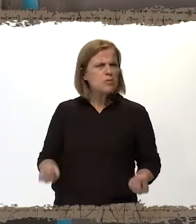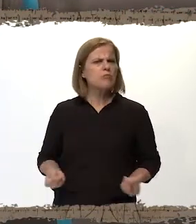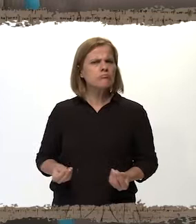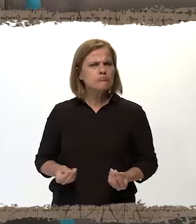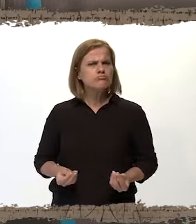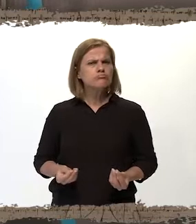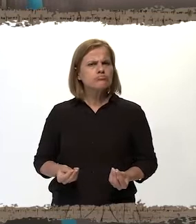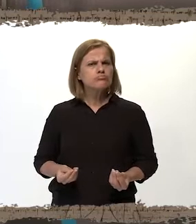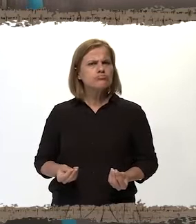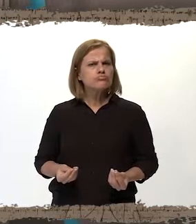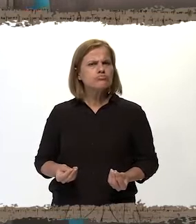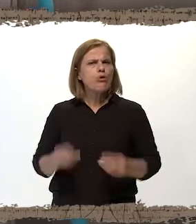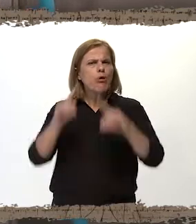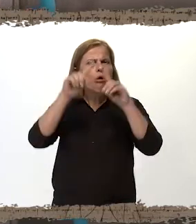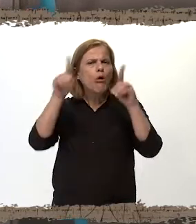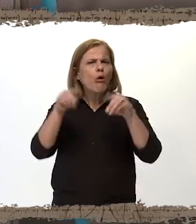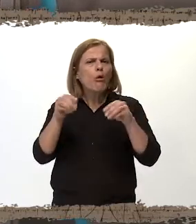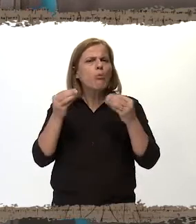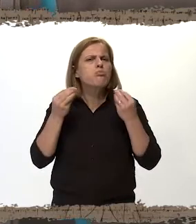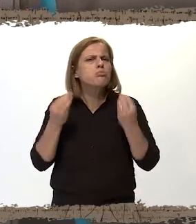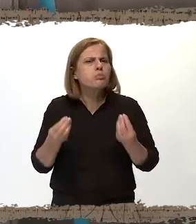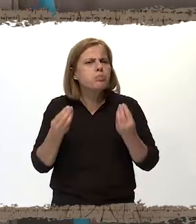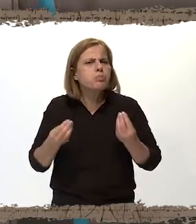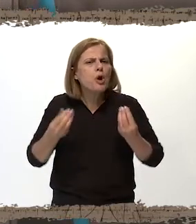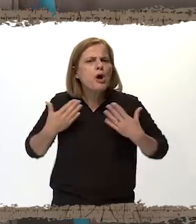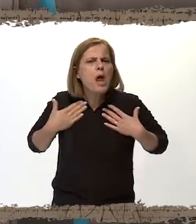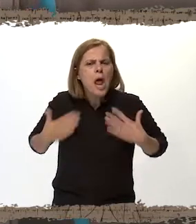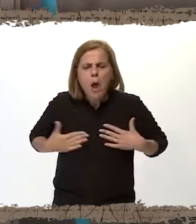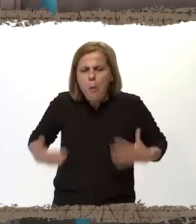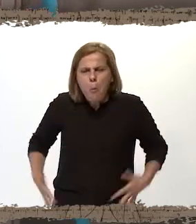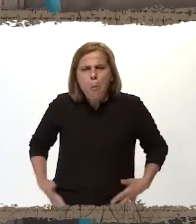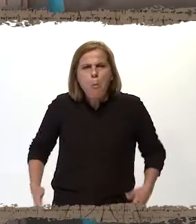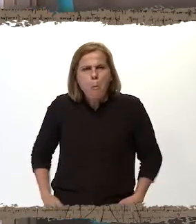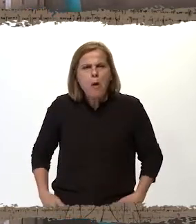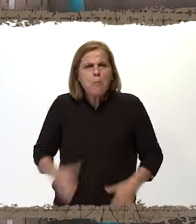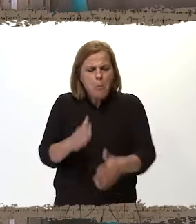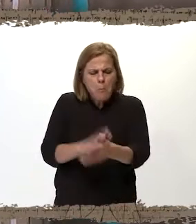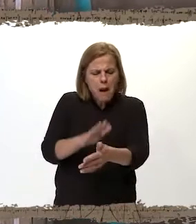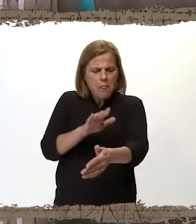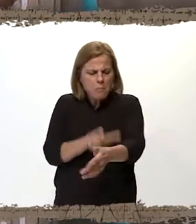¿Nunca se preguntaron por qué nuestro cuerpo está formado por partes tan distintas?